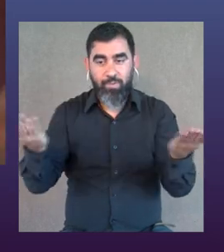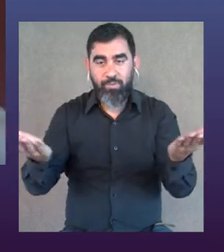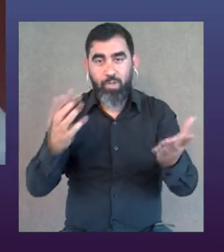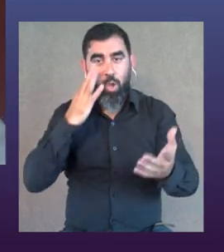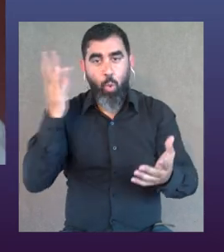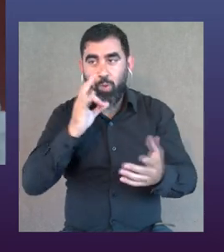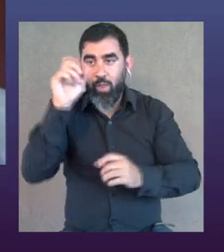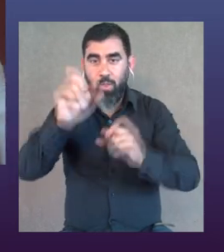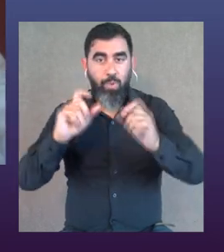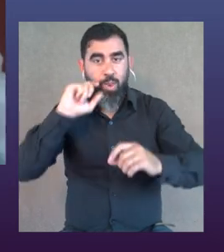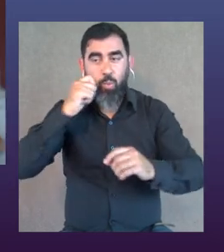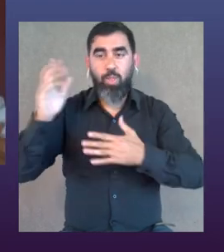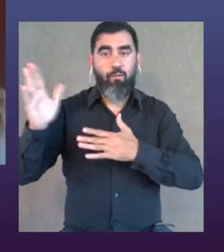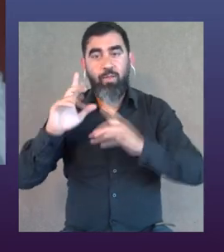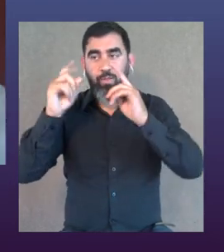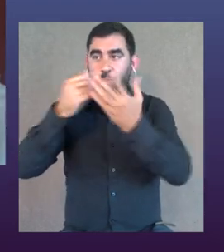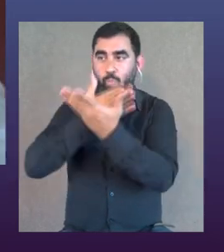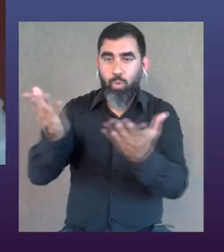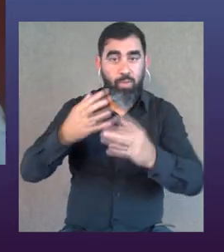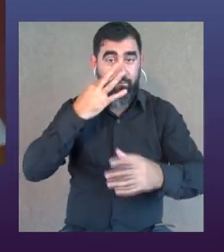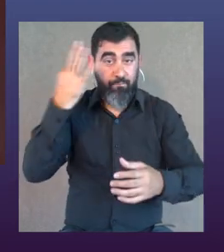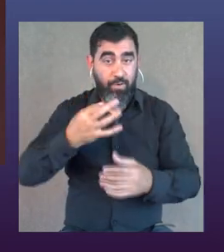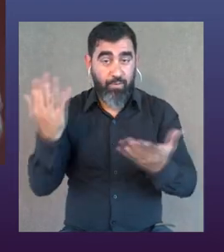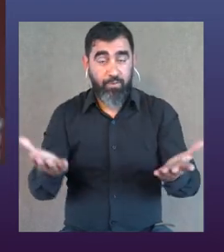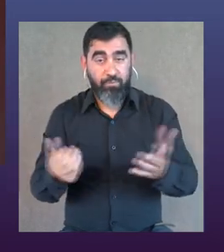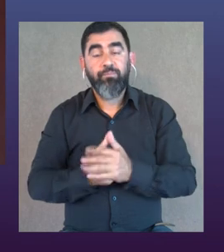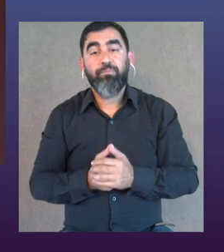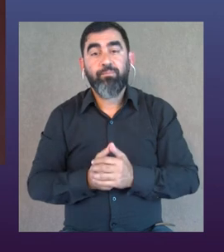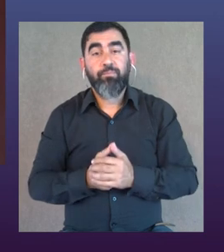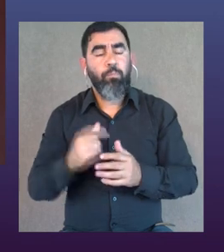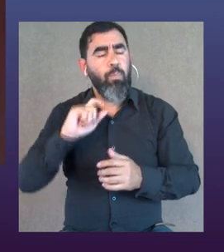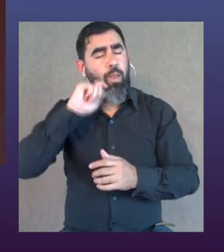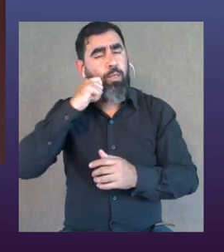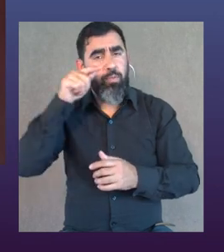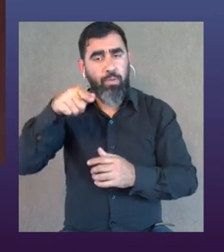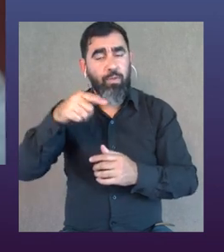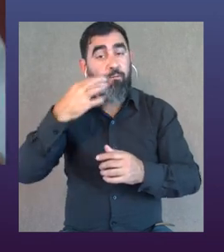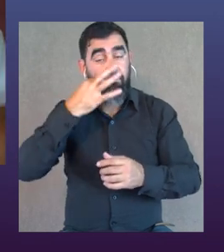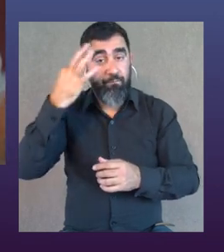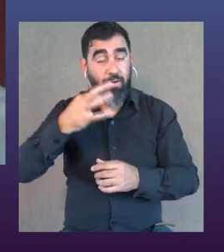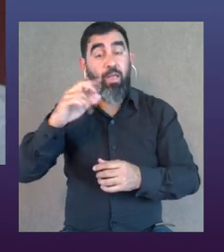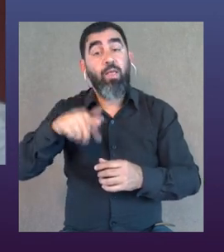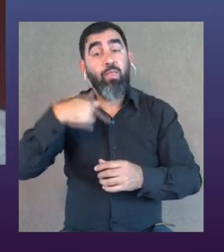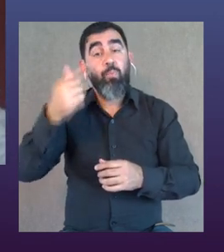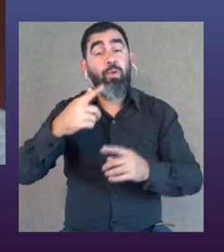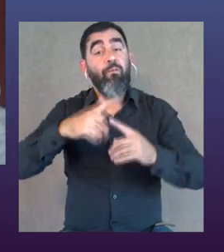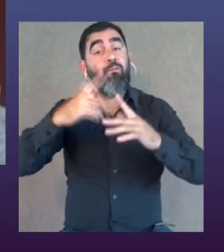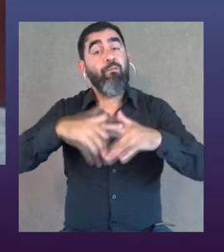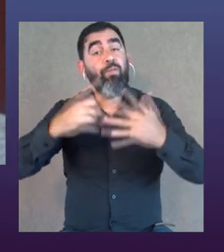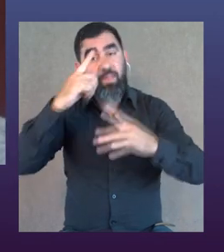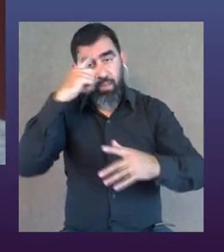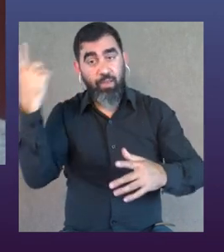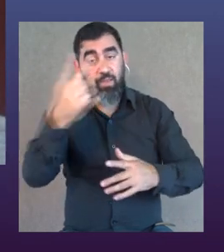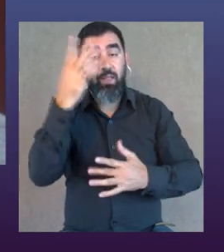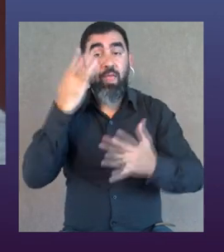compartir con la comunidad con la oportunidad de las personas que les gusta la danza y que van a ver danza exacto bueno estuvo buenísimo estar en el Circus después